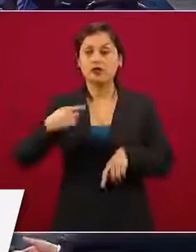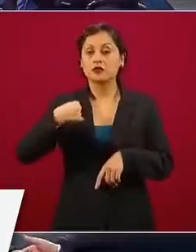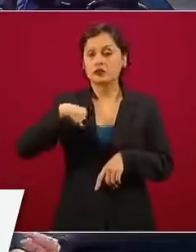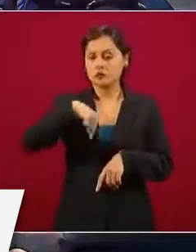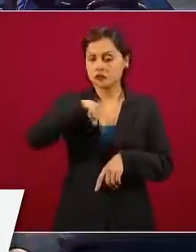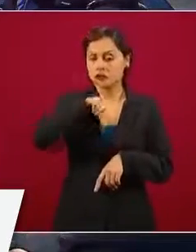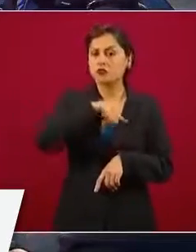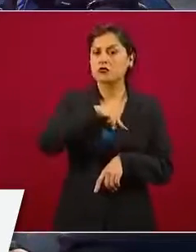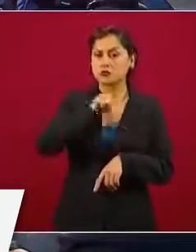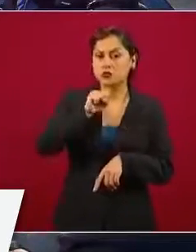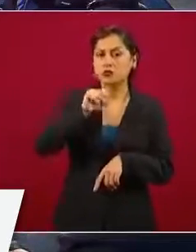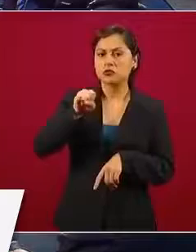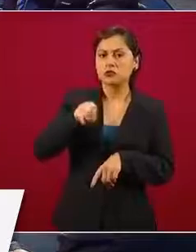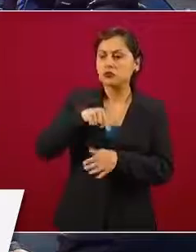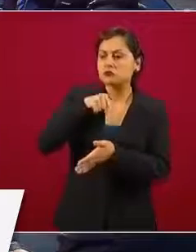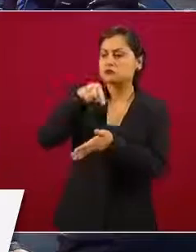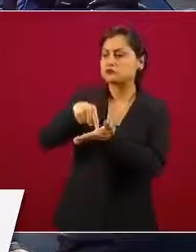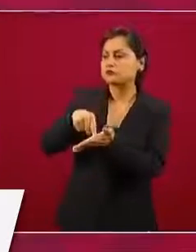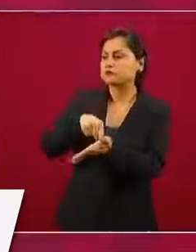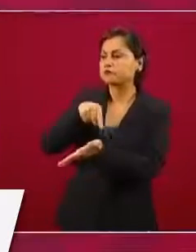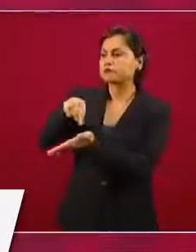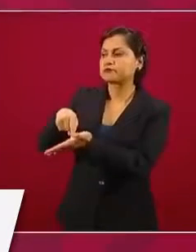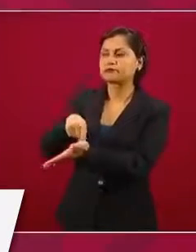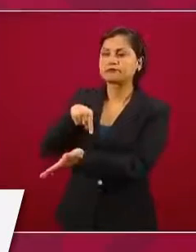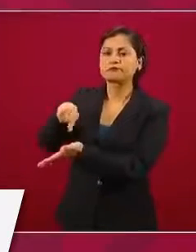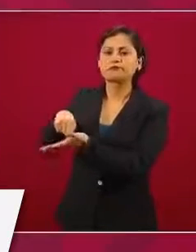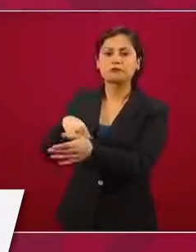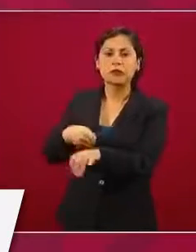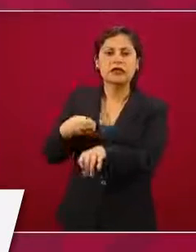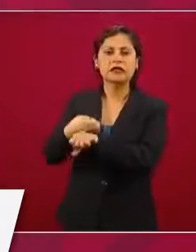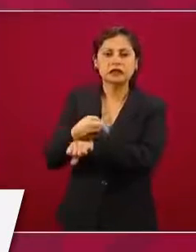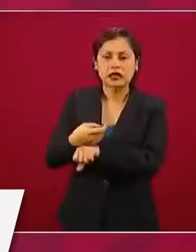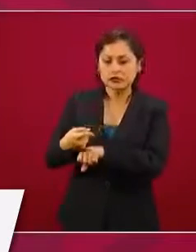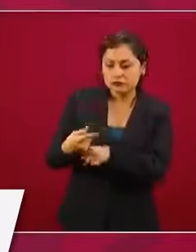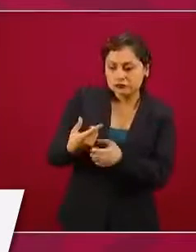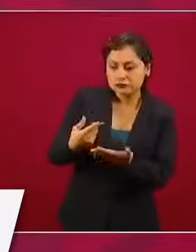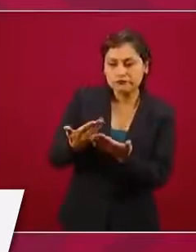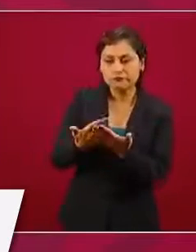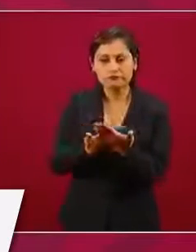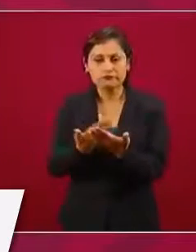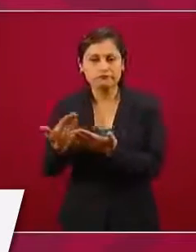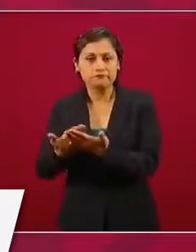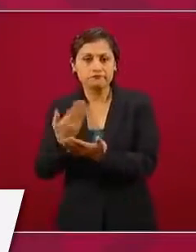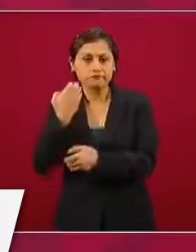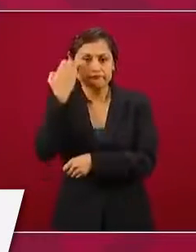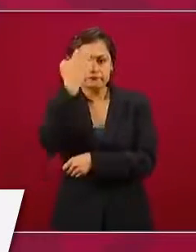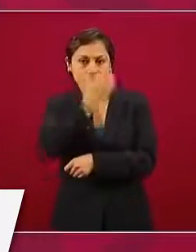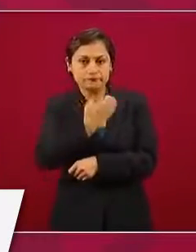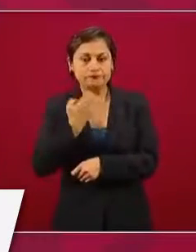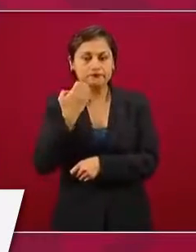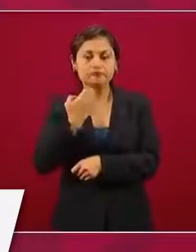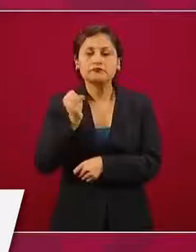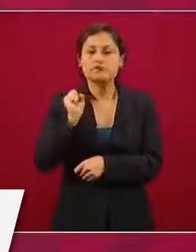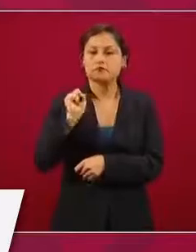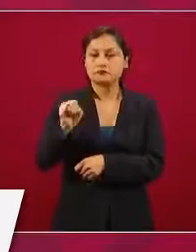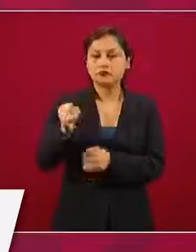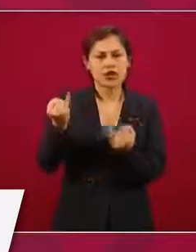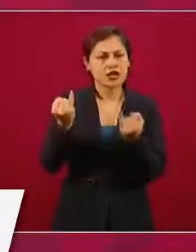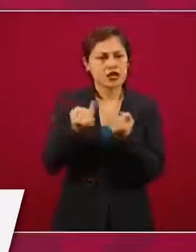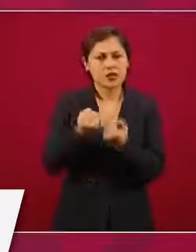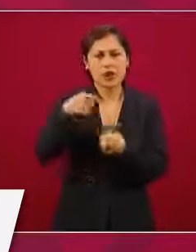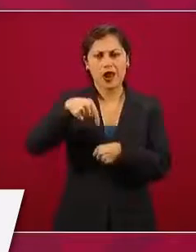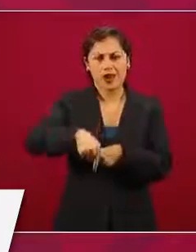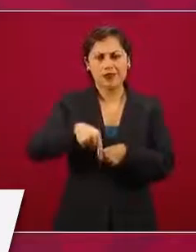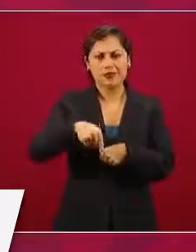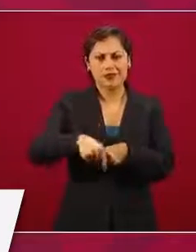estado por estado, como lo hacemos diario aquí, y ¿qué les puedo